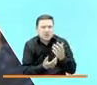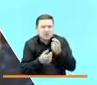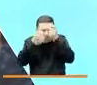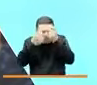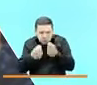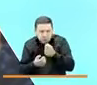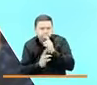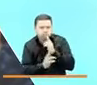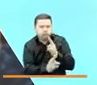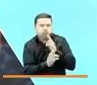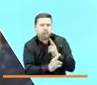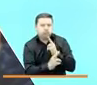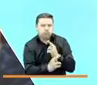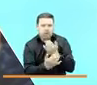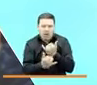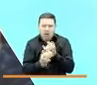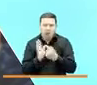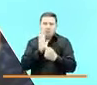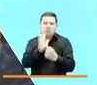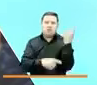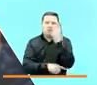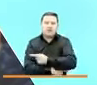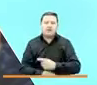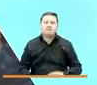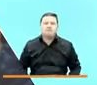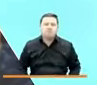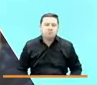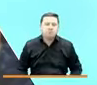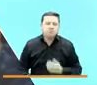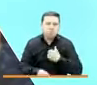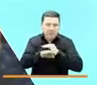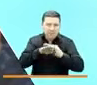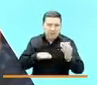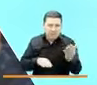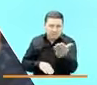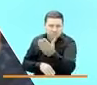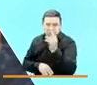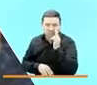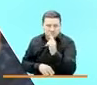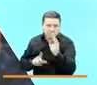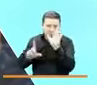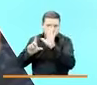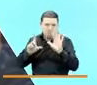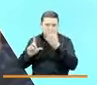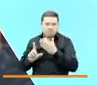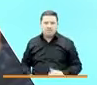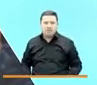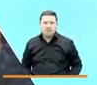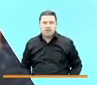que les queremos presentar el día de hoy. Por eso los invito a que veamos este video.